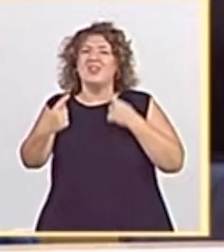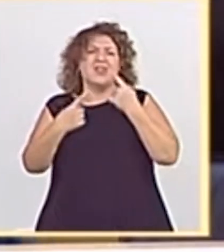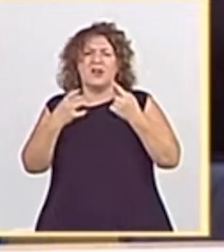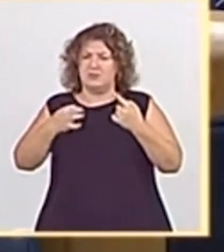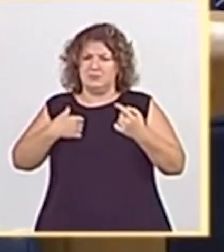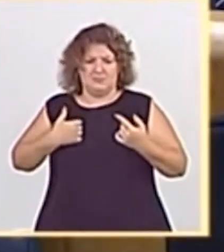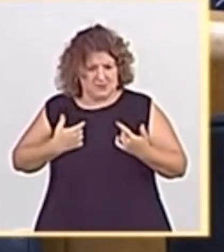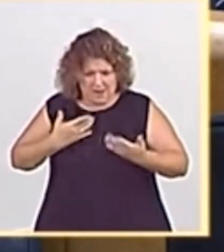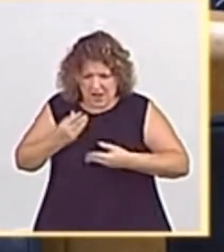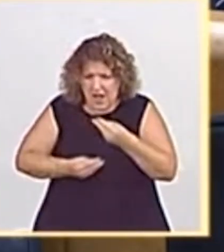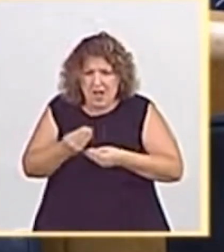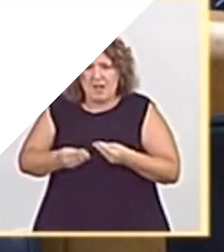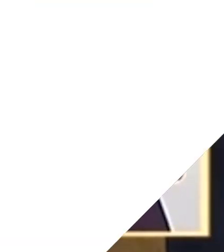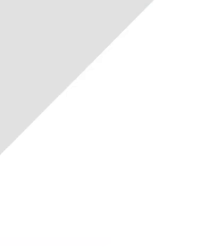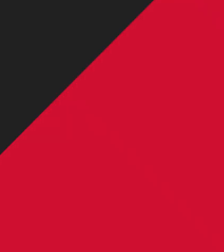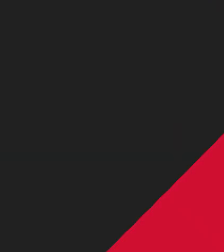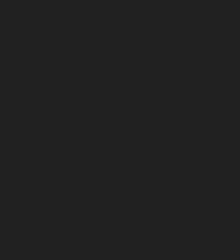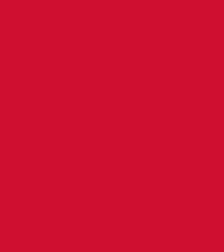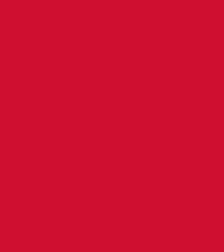reclamación a quien corresponde.